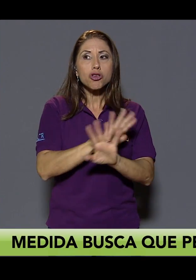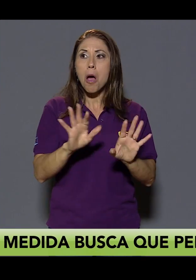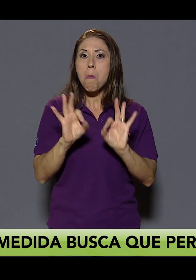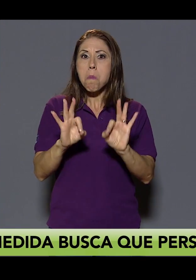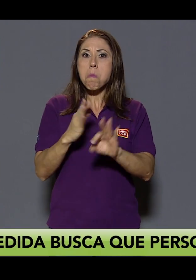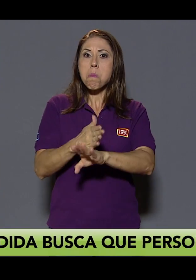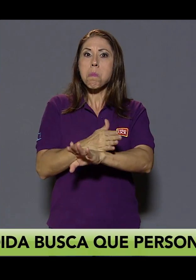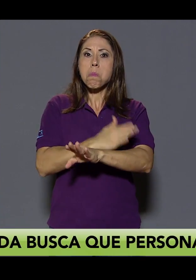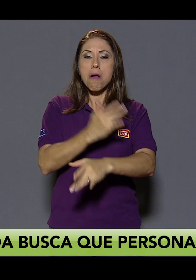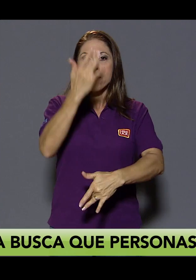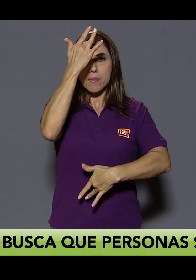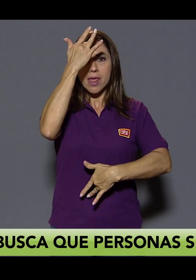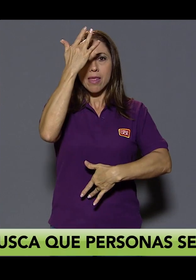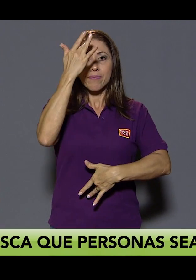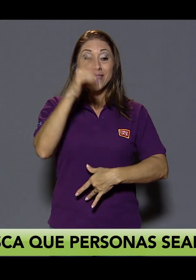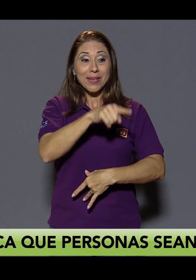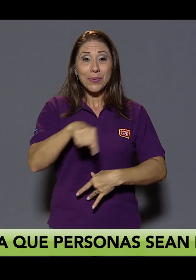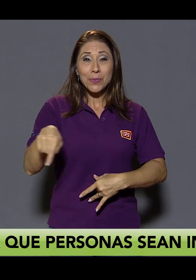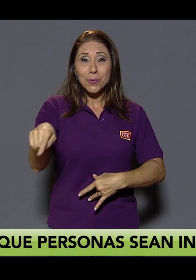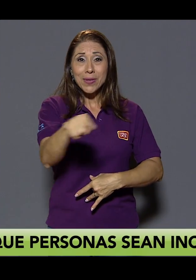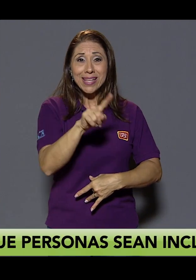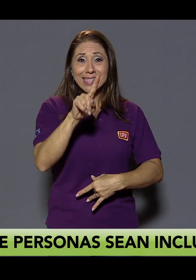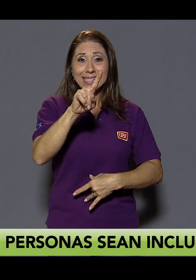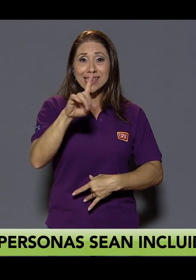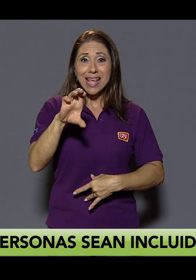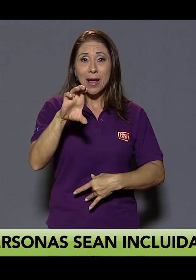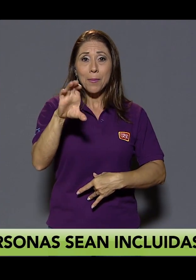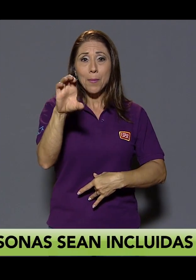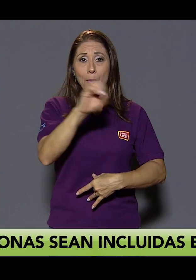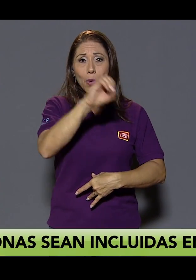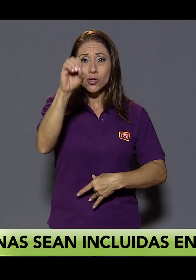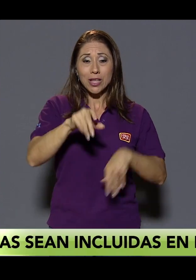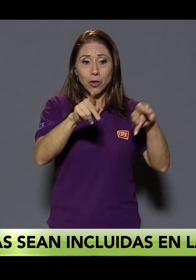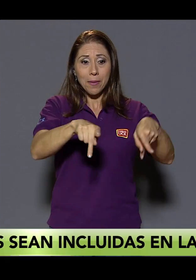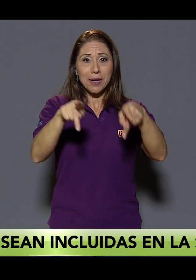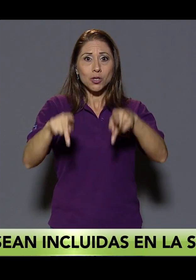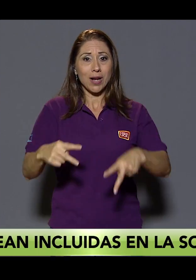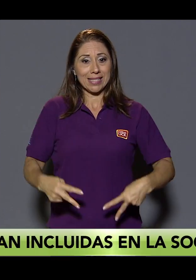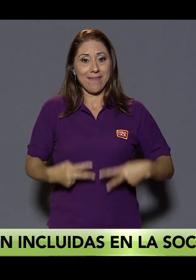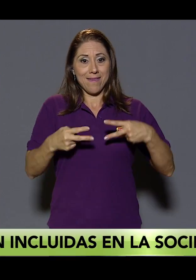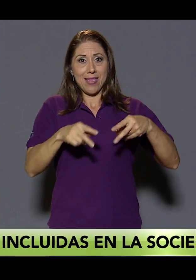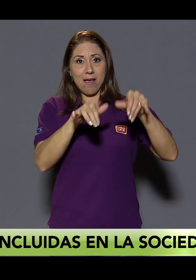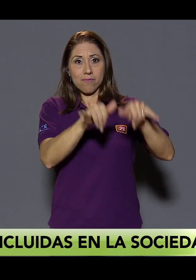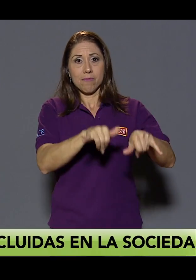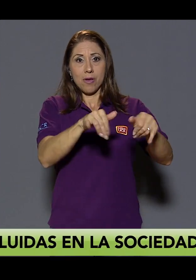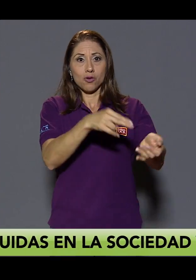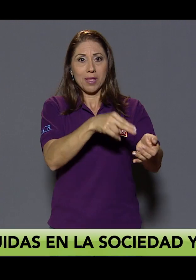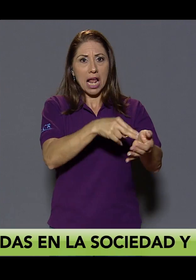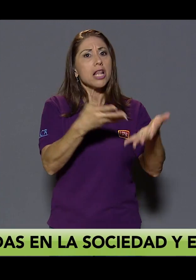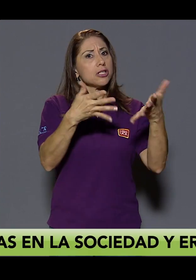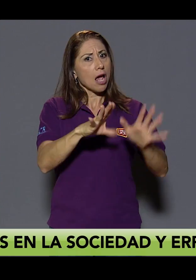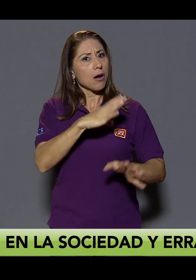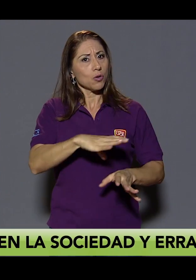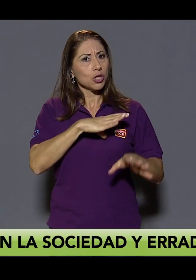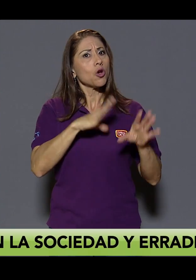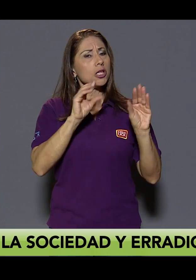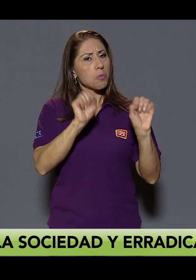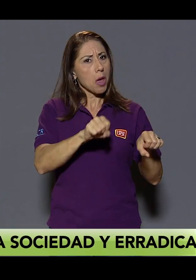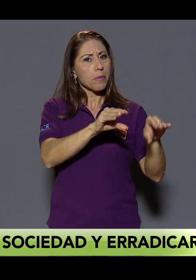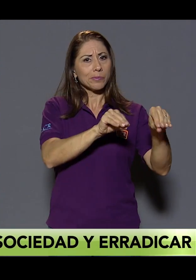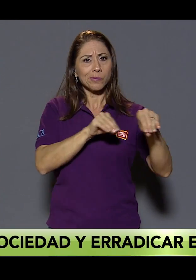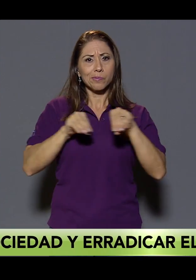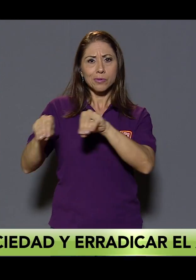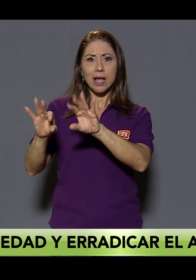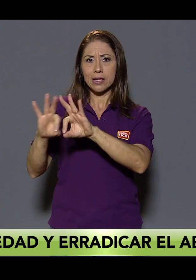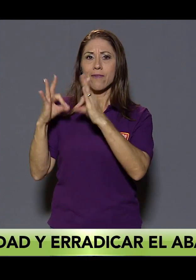Entonces, el 100% de las personas que residían en el hospital estaban en condiciones de ser regresadas a su familia,